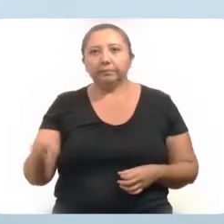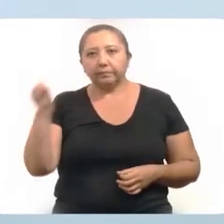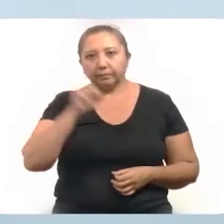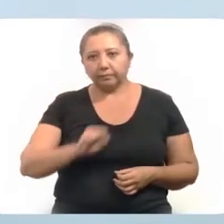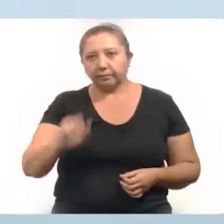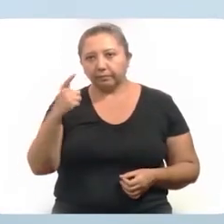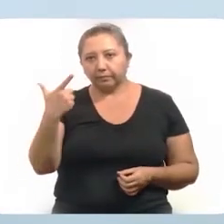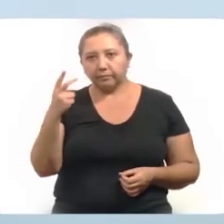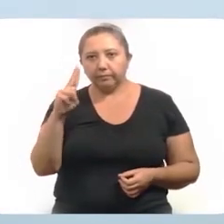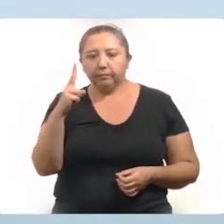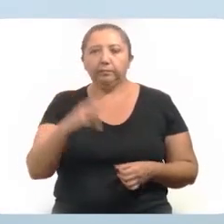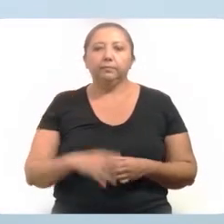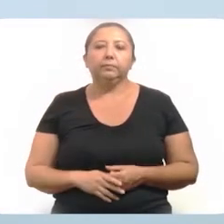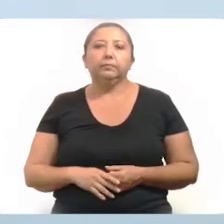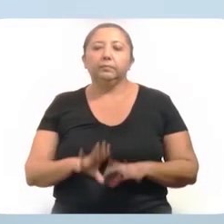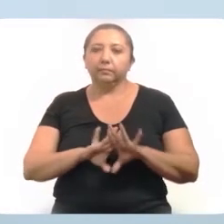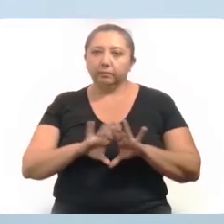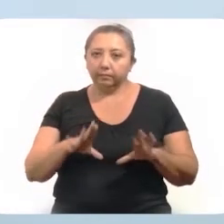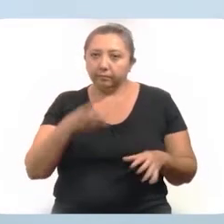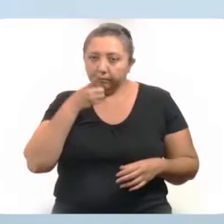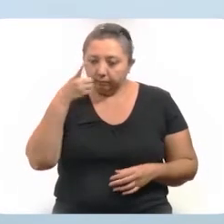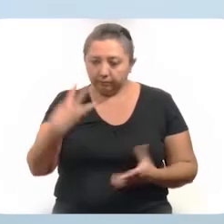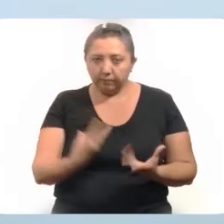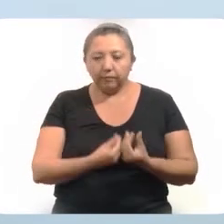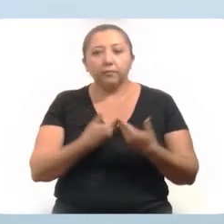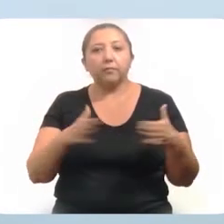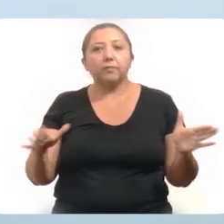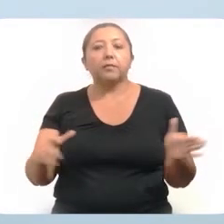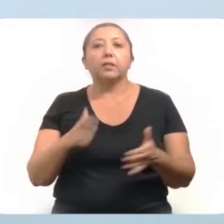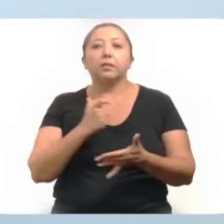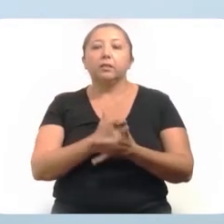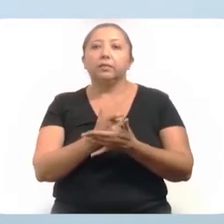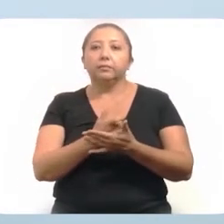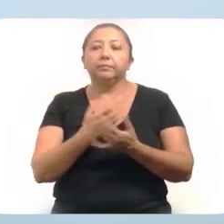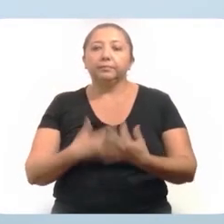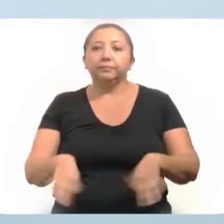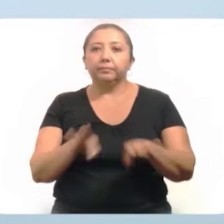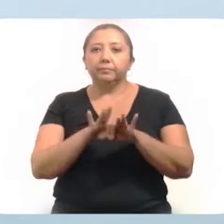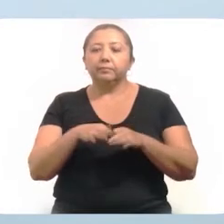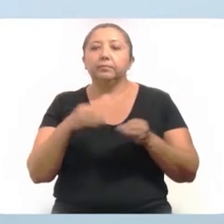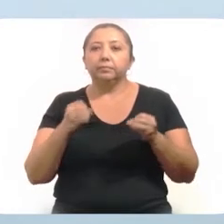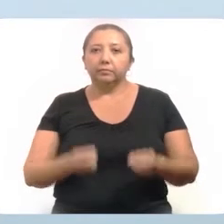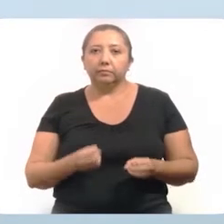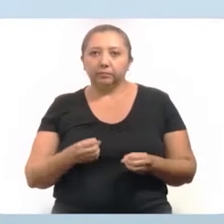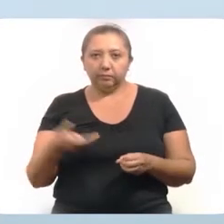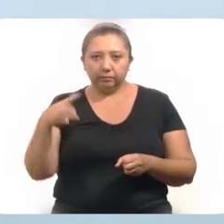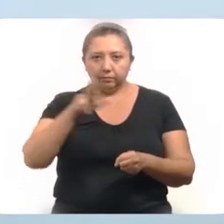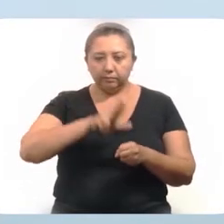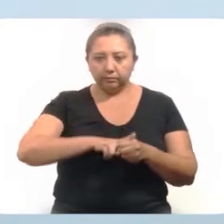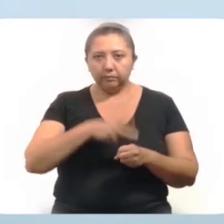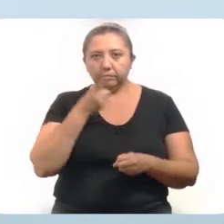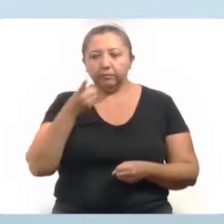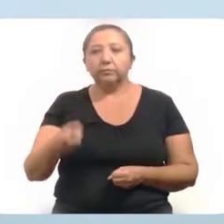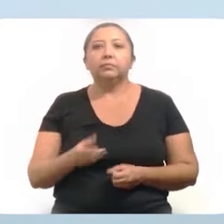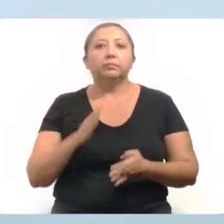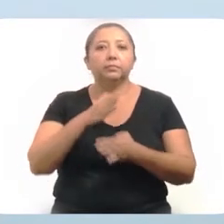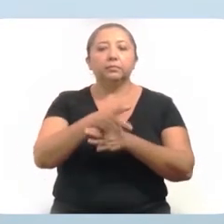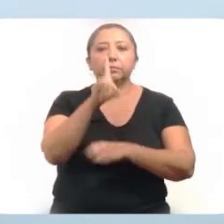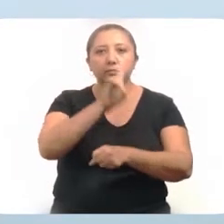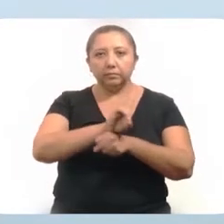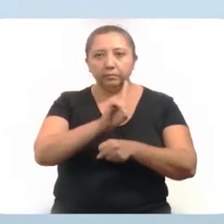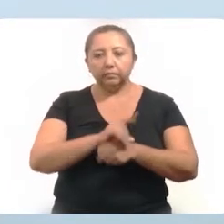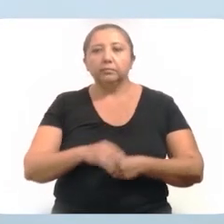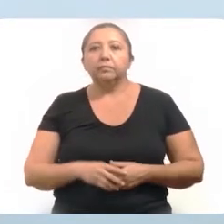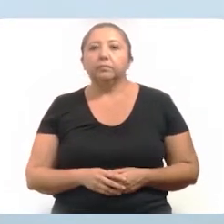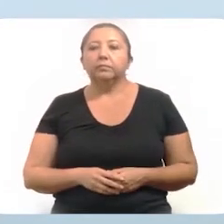este sábado 7 de noviembre. Como hemos señalado, en la reapertura económica los datos más importantes son la ocupación hospitalaria y los